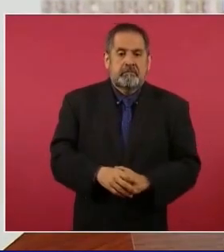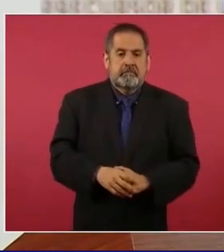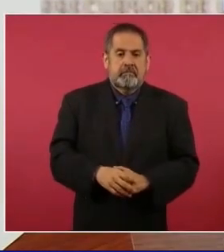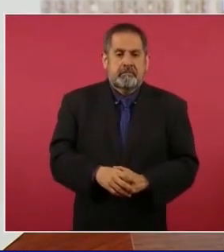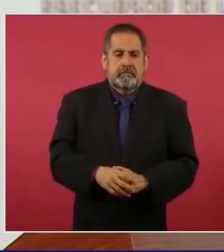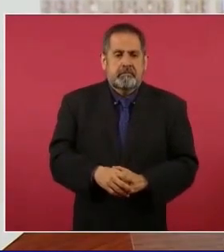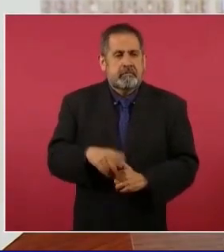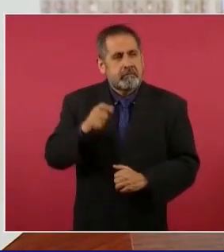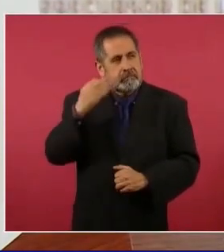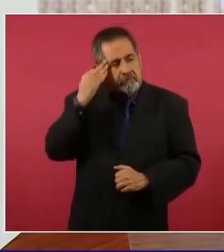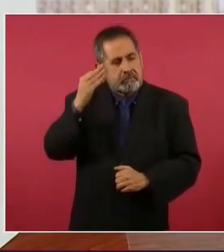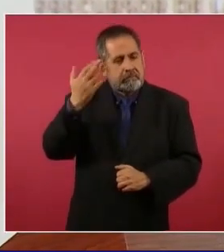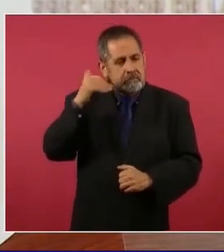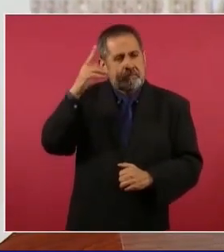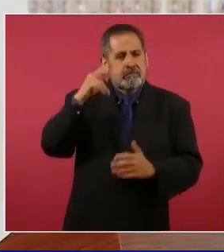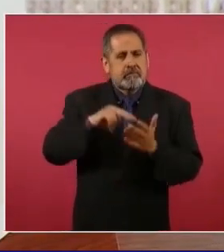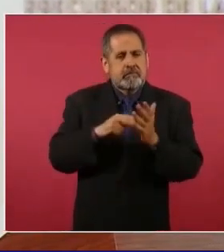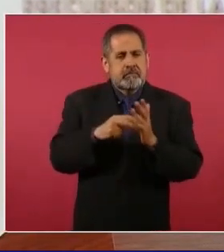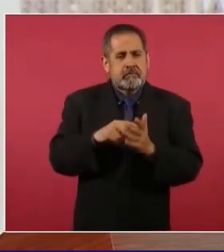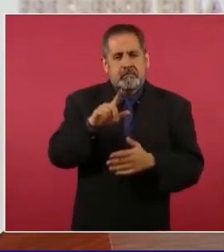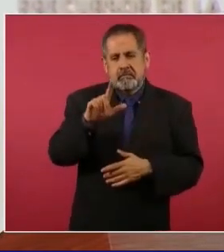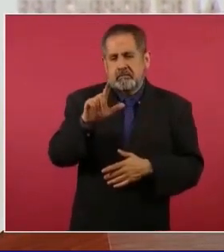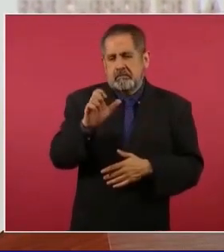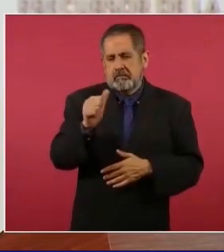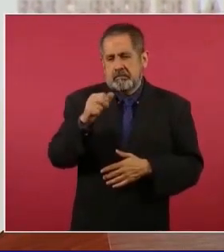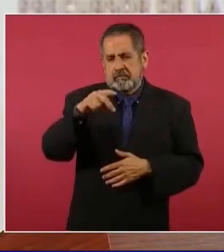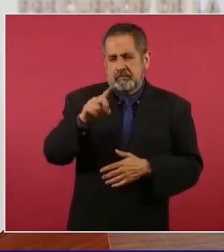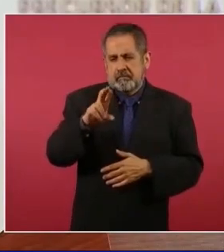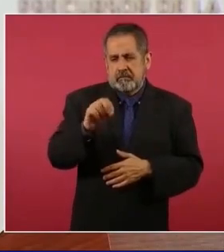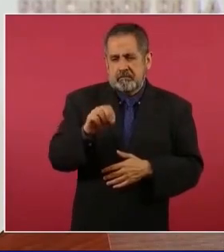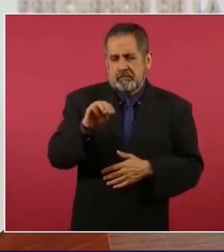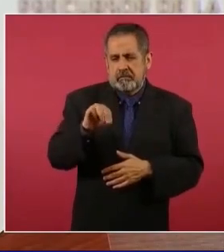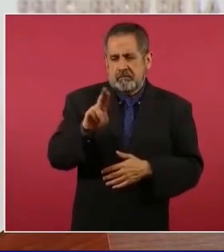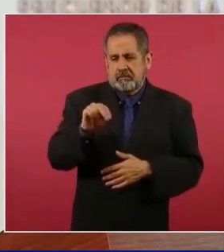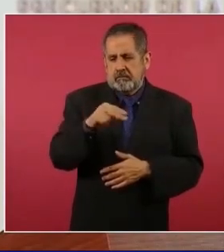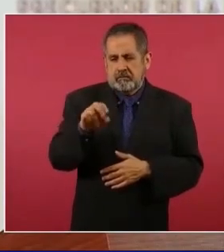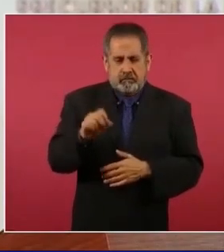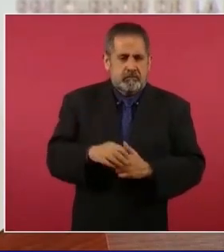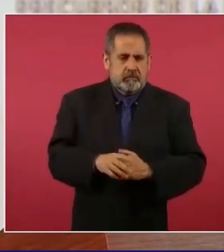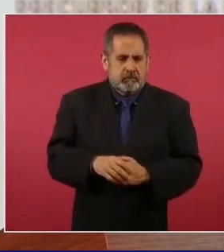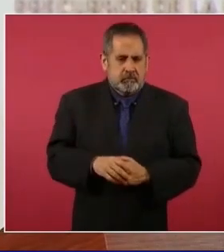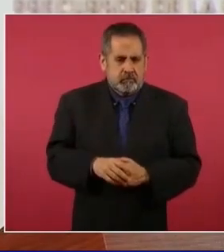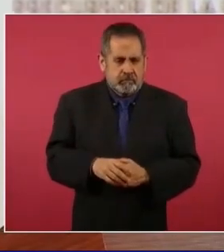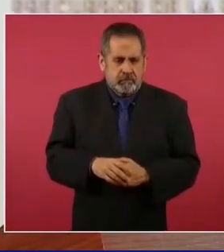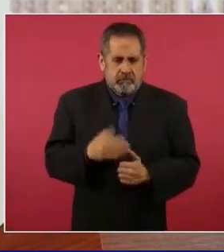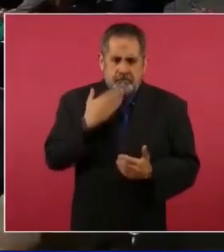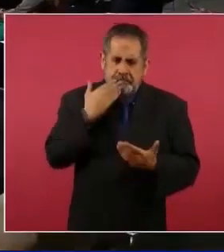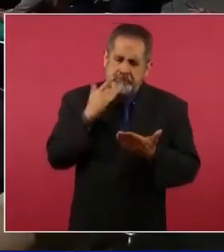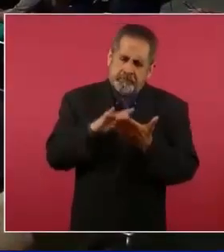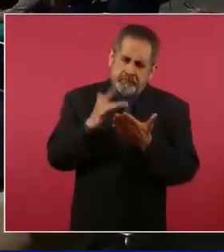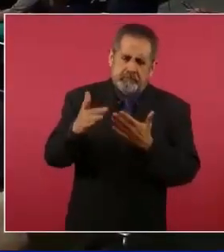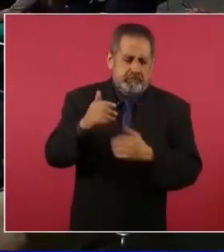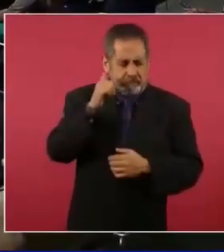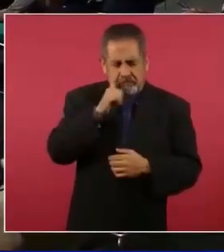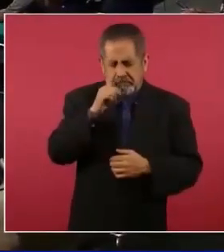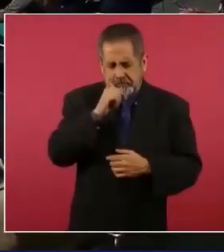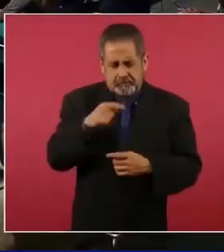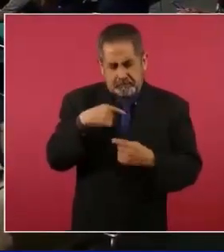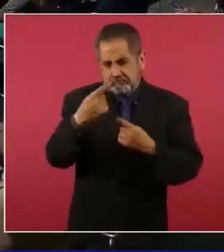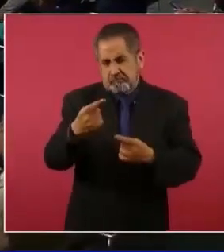En ese entonces, el ingeniero Leandro Romero, y le agradecí mucho siempre.